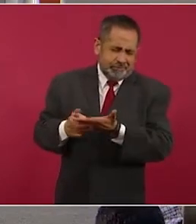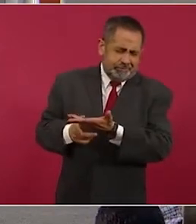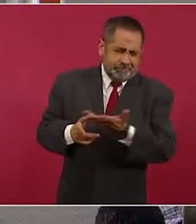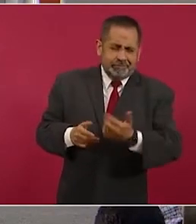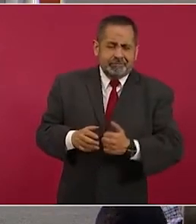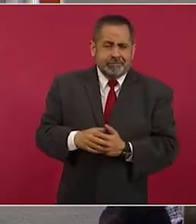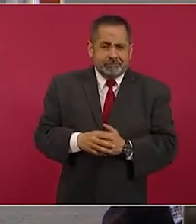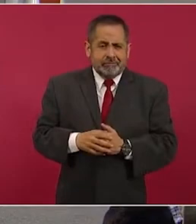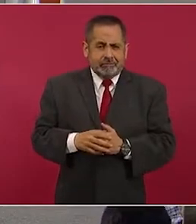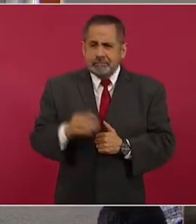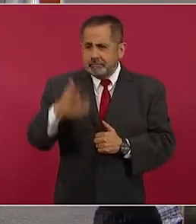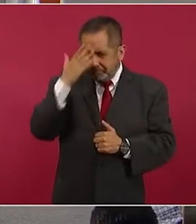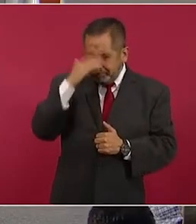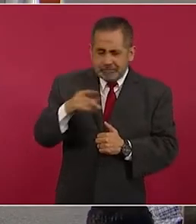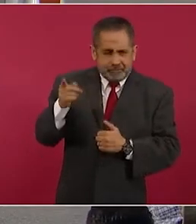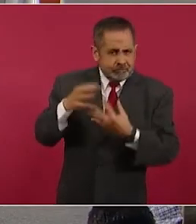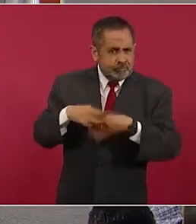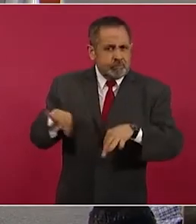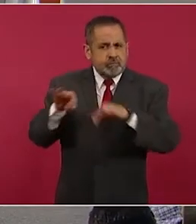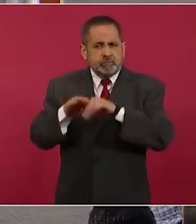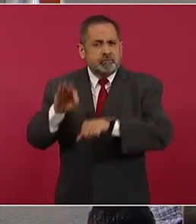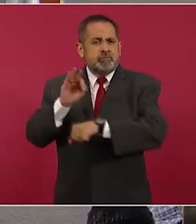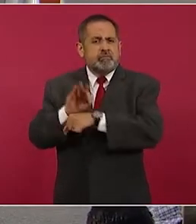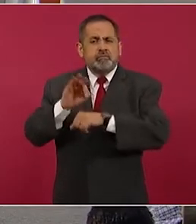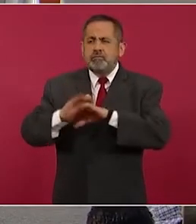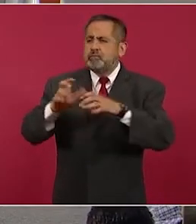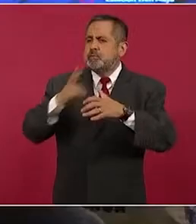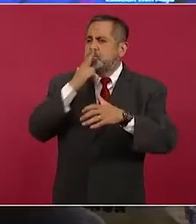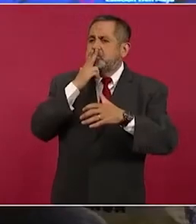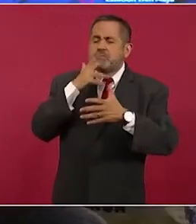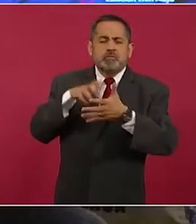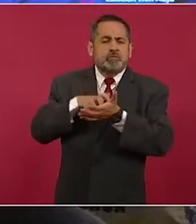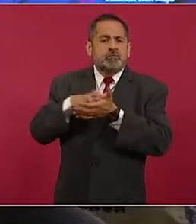de la importancia de proteger el medio ambiente